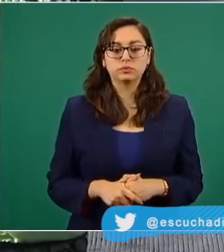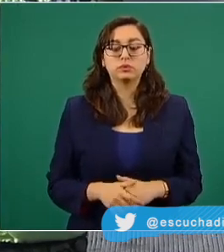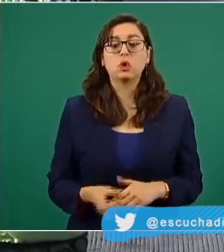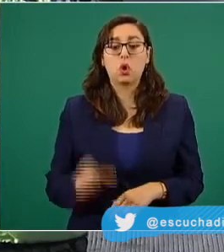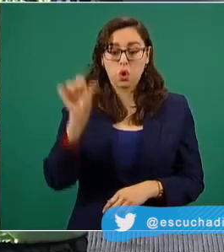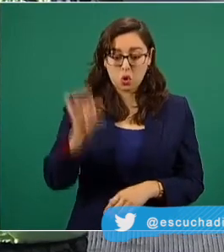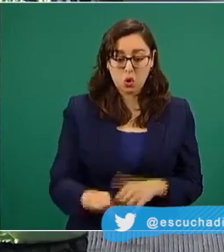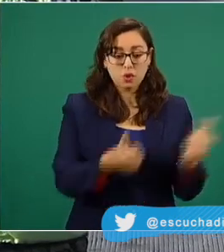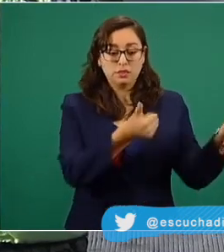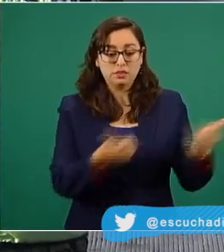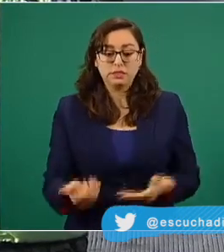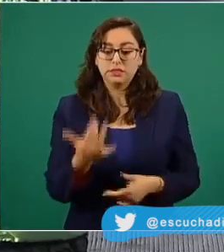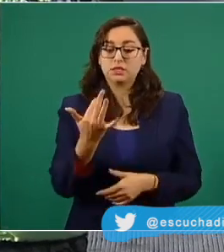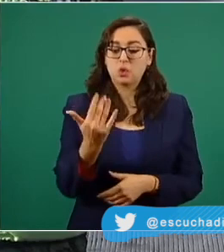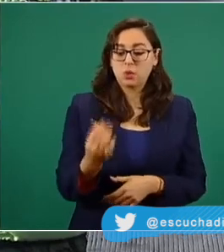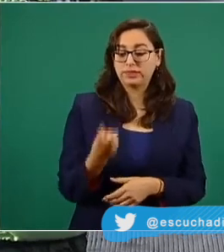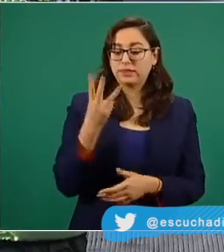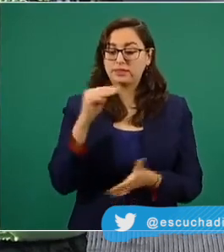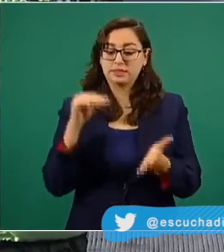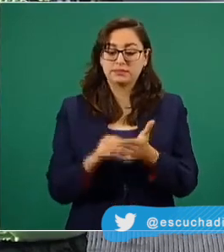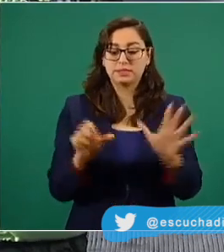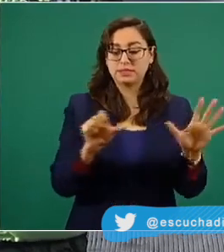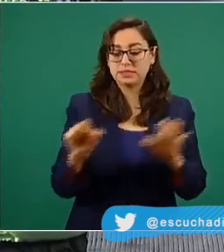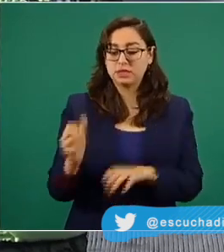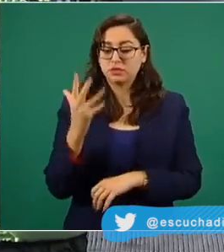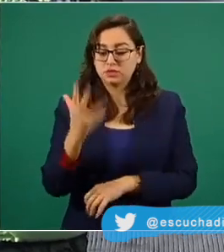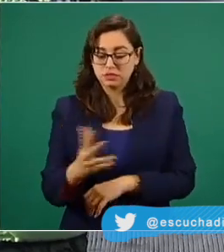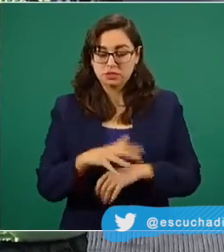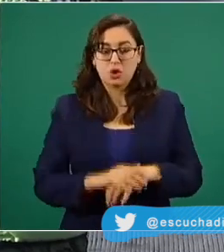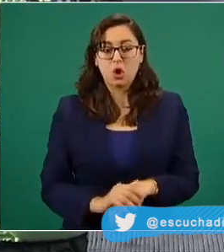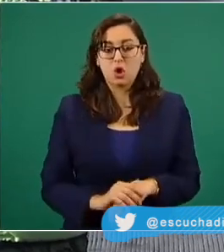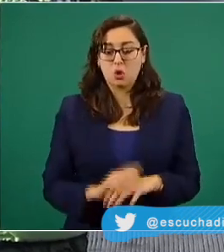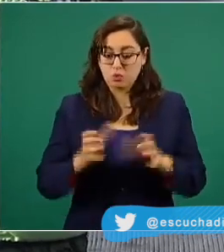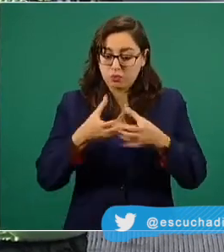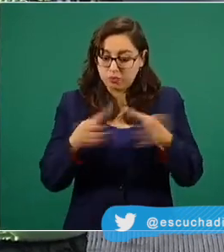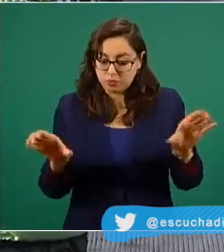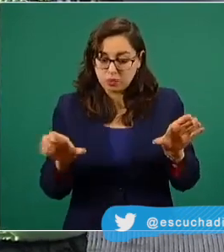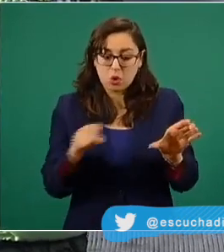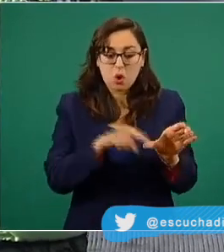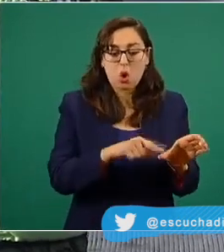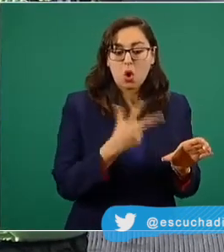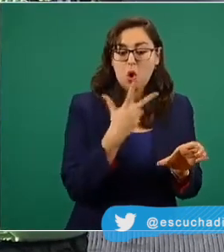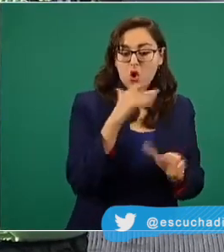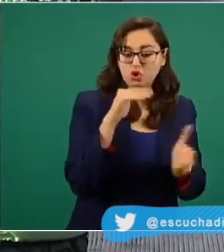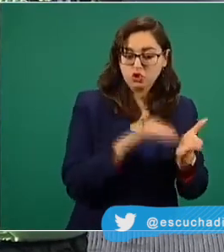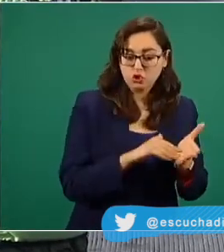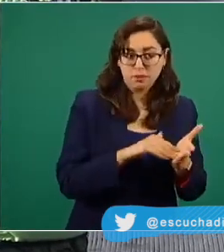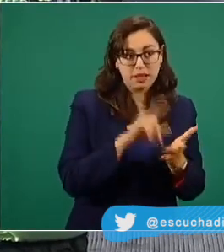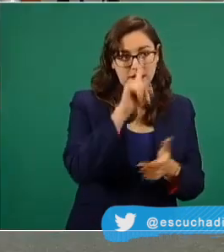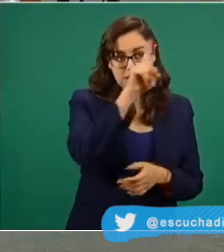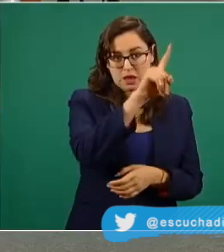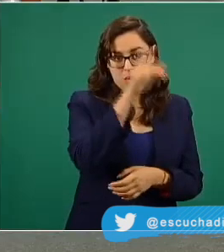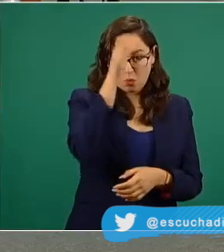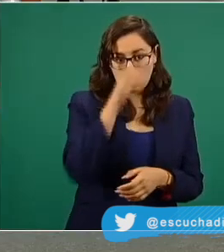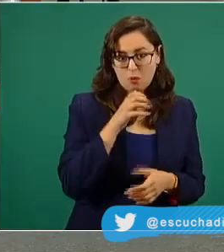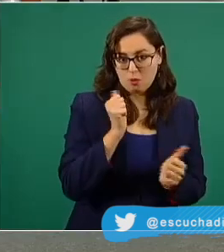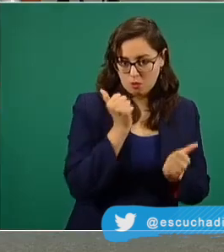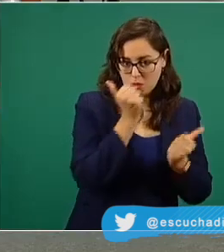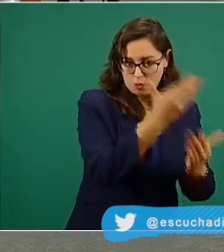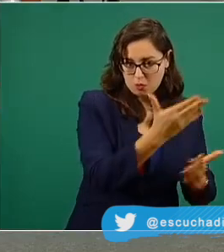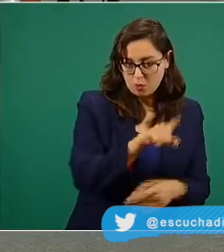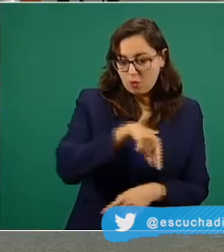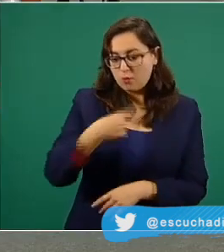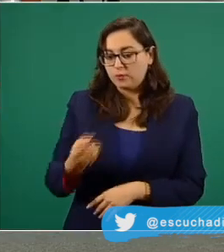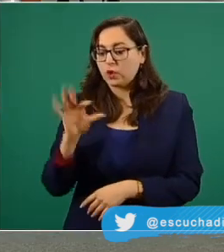dosis, 8 mil 755 ya depositadas en Coahuila y 44